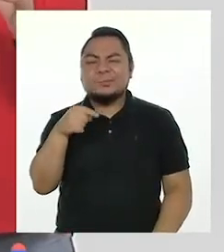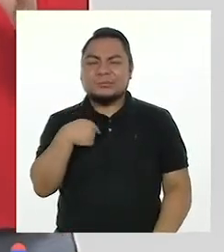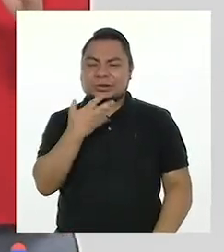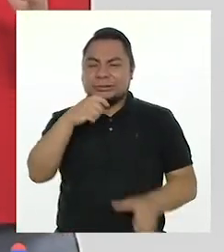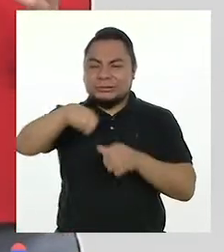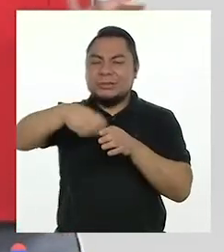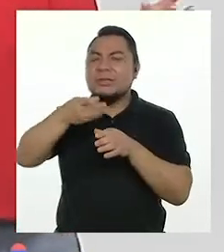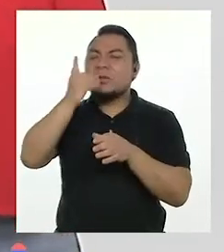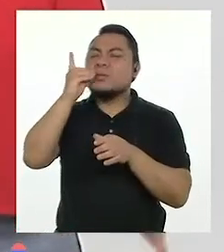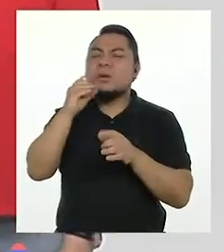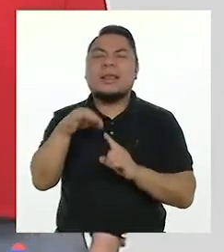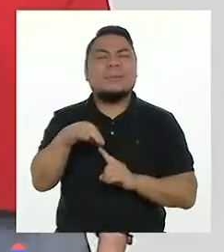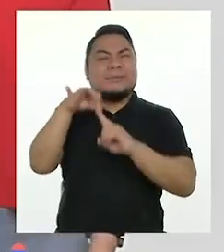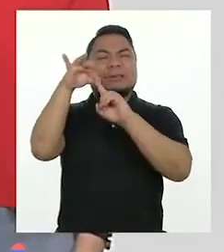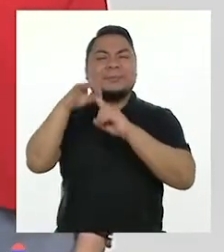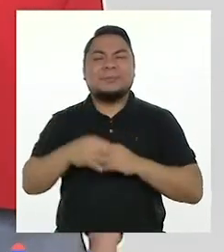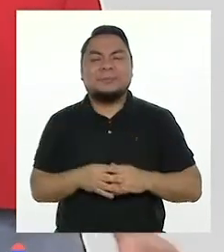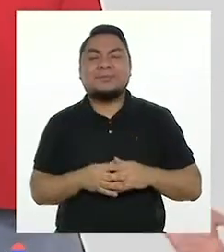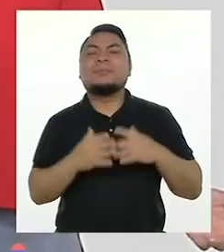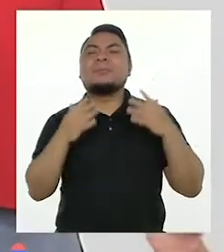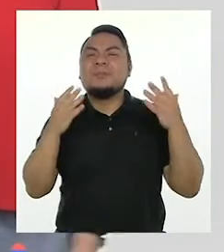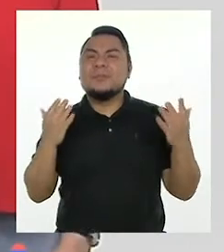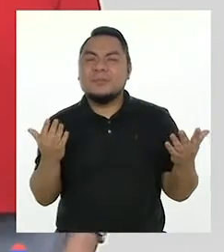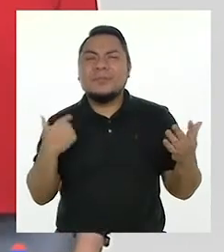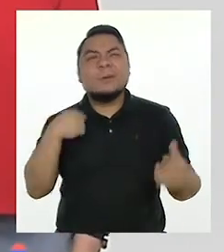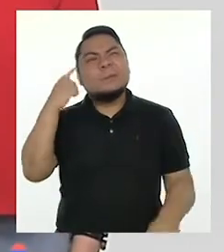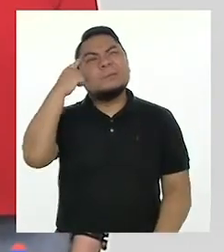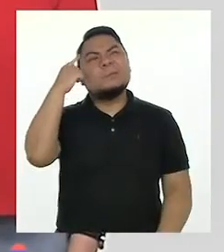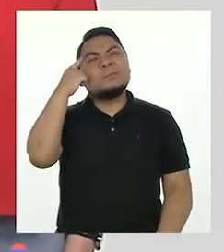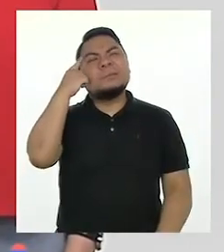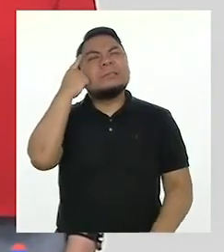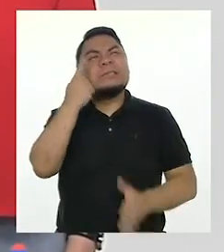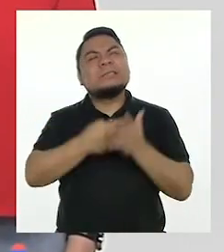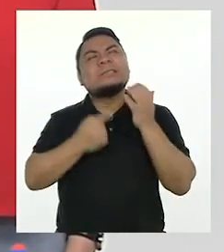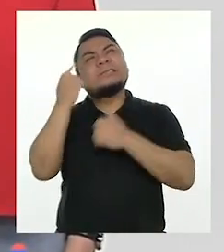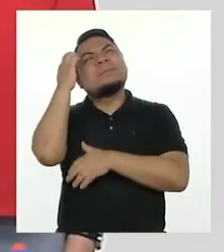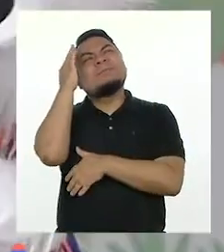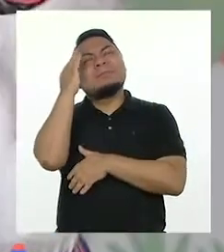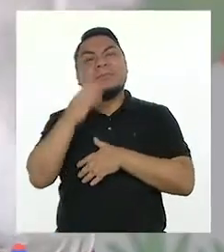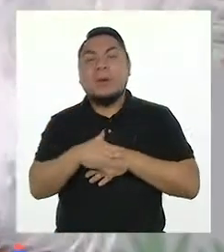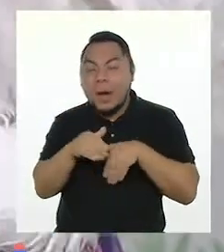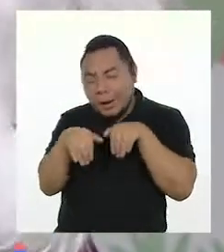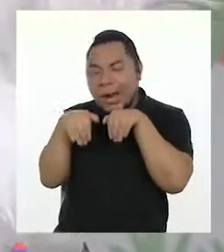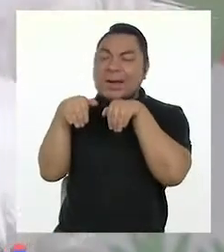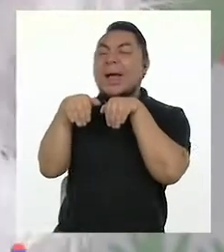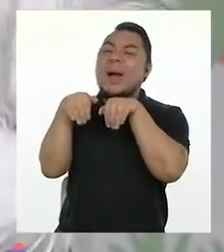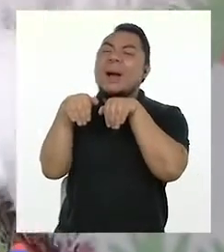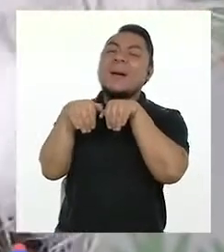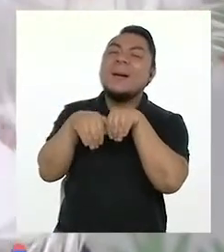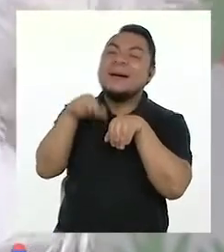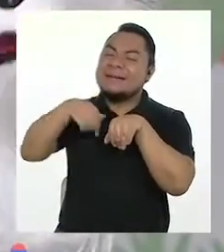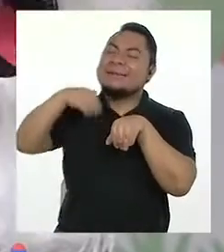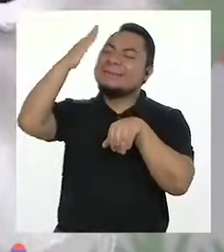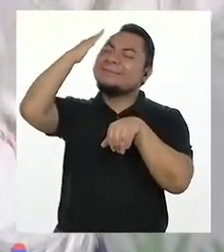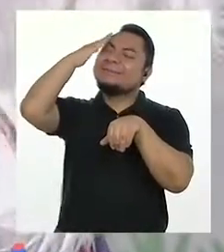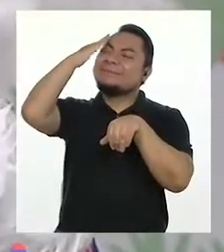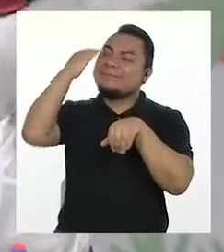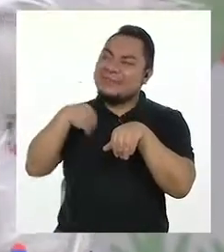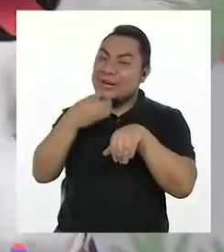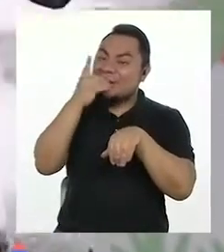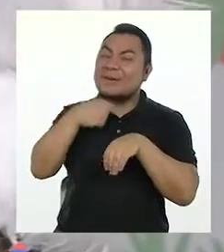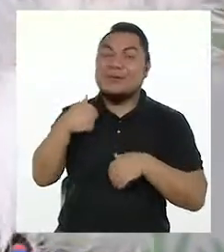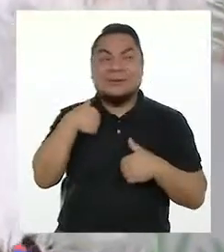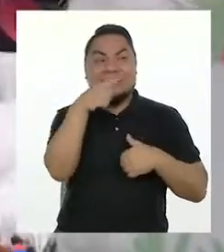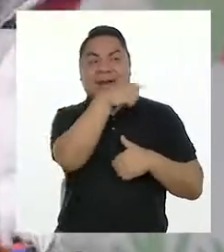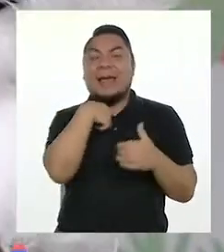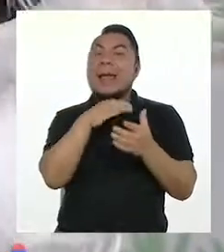muy original. Pero no se me ocurra qué puede ser. ¡Yo sé qué puede ser! Tengo